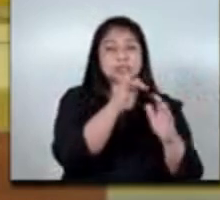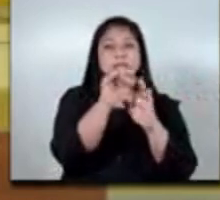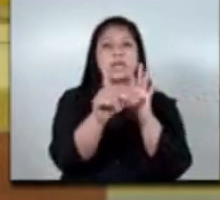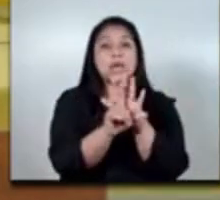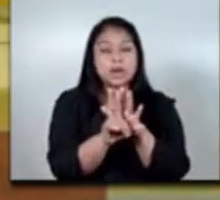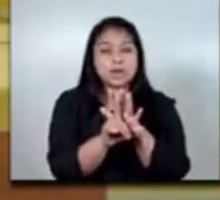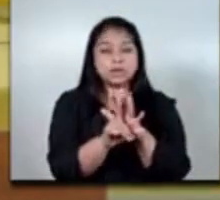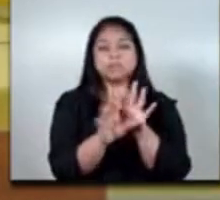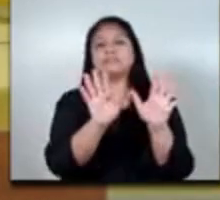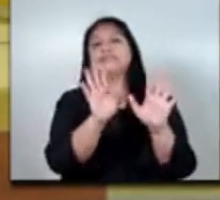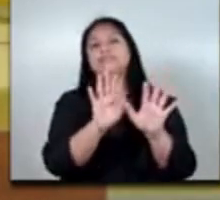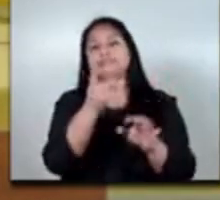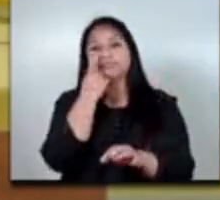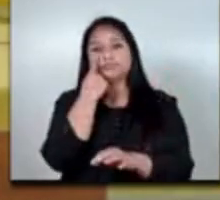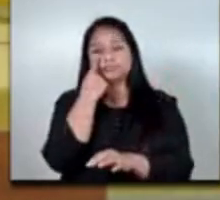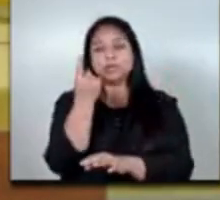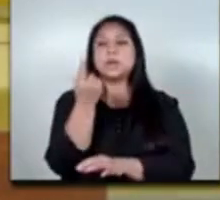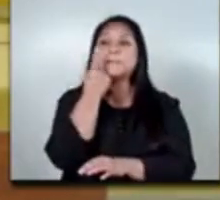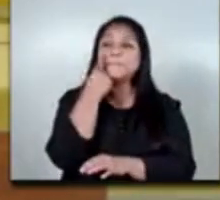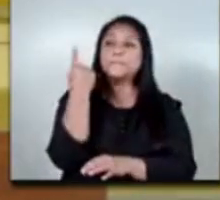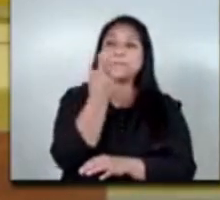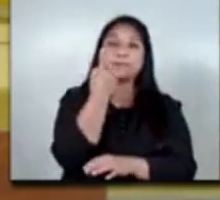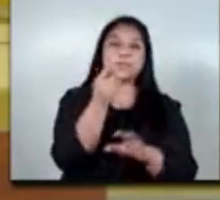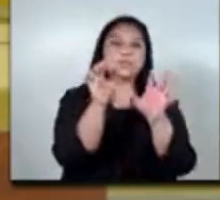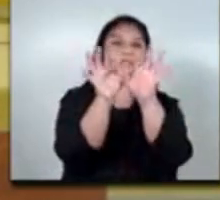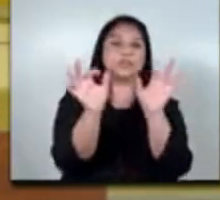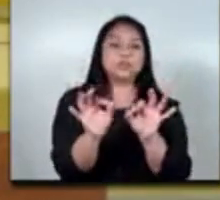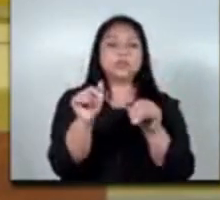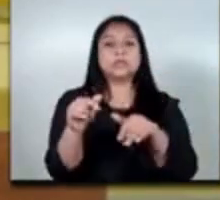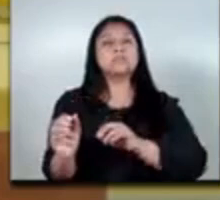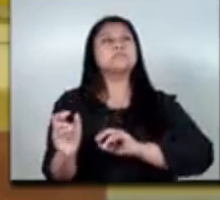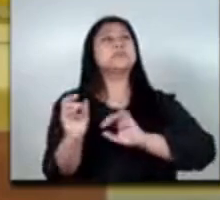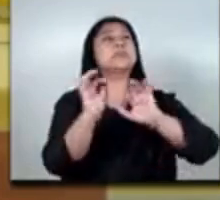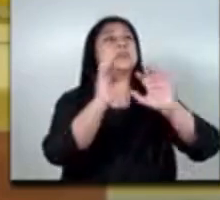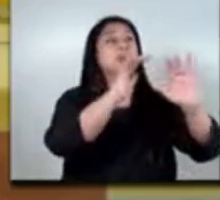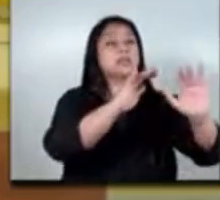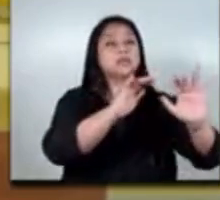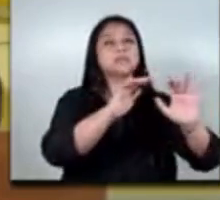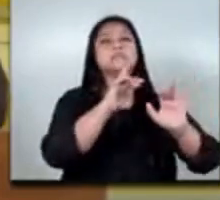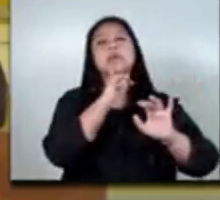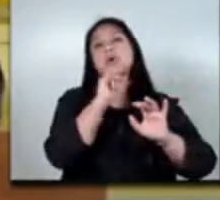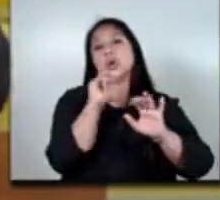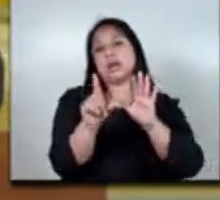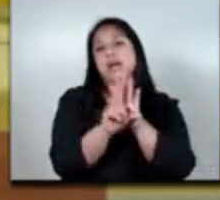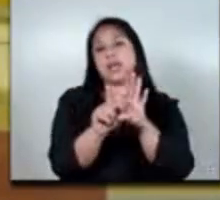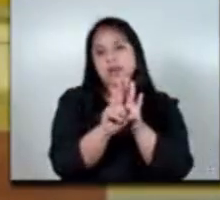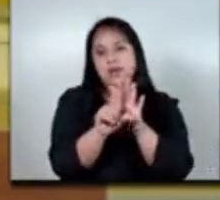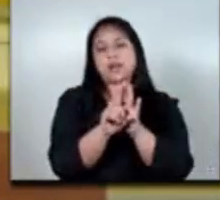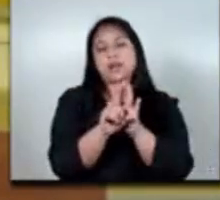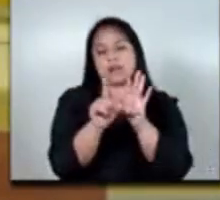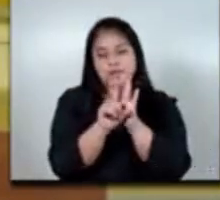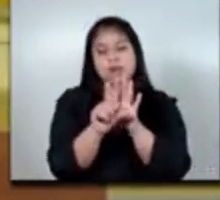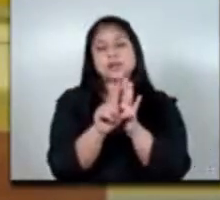lo que hemos buscado es forma de convertir que esa migración sea regular sea legal